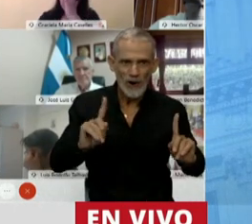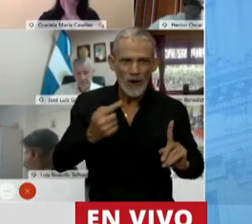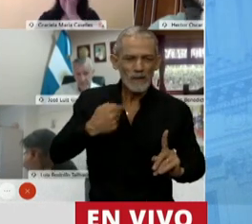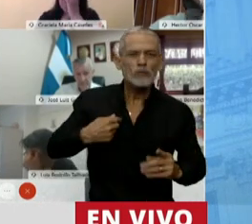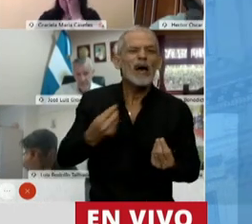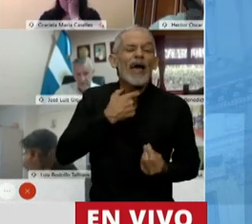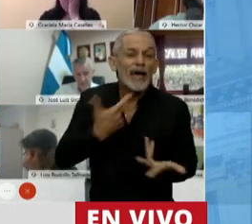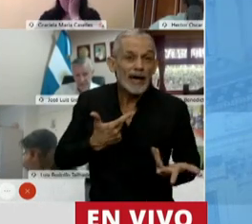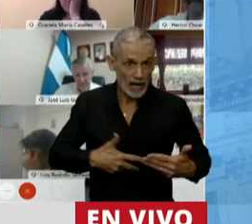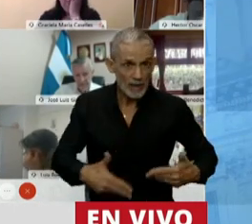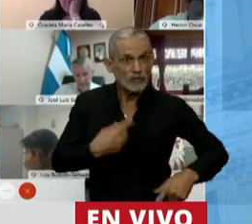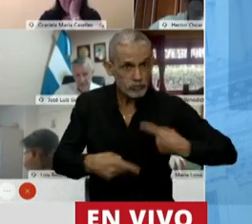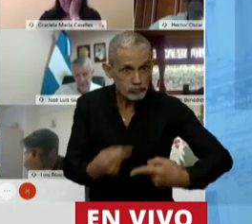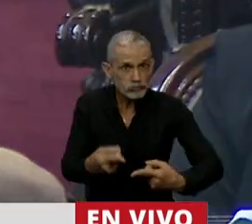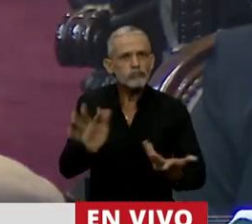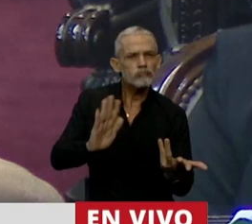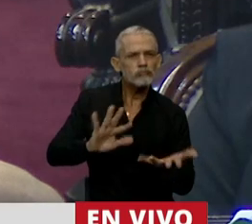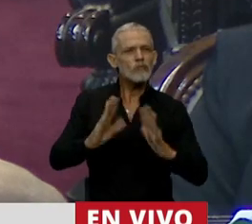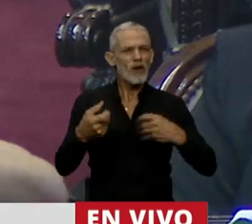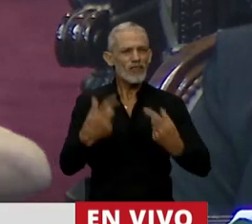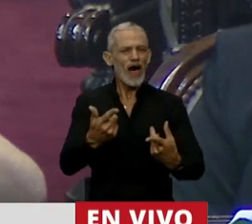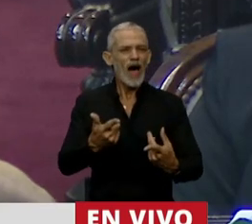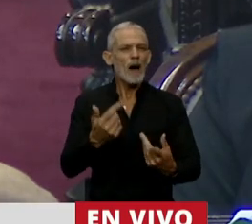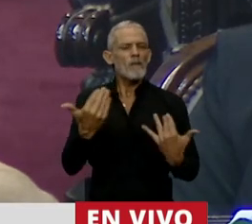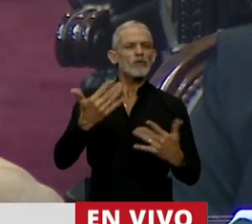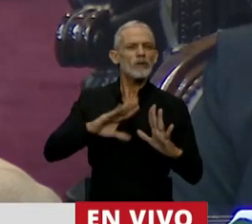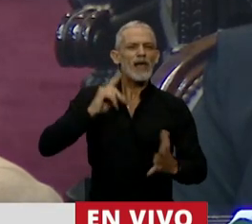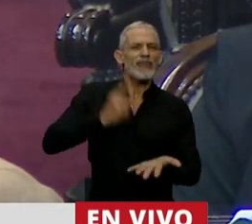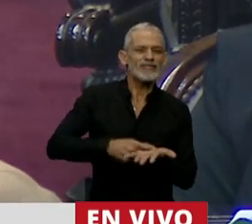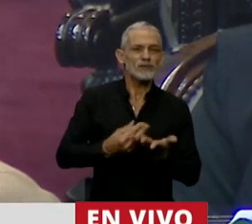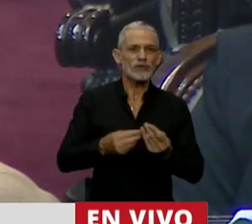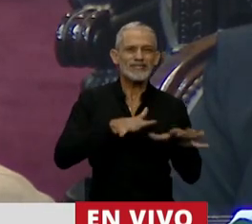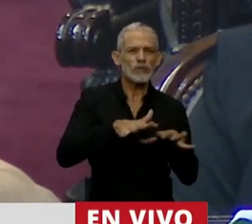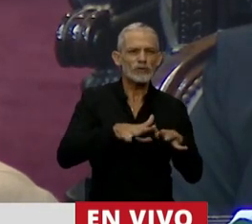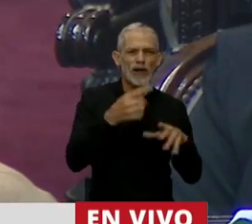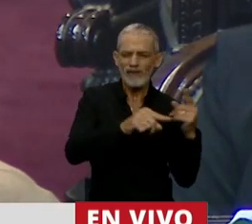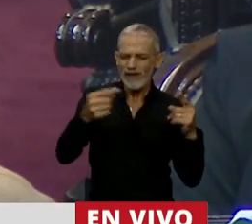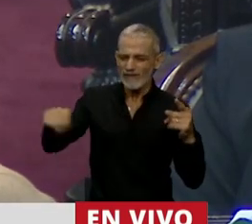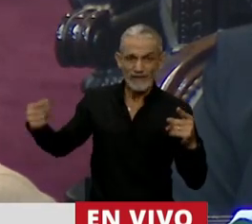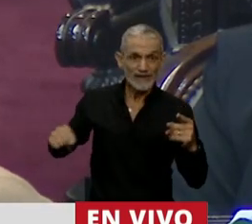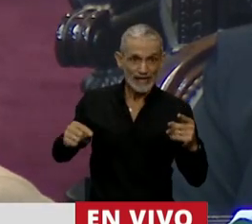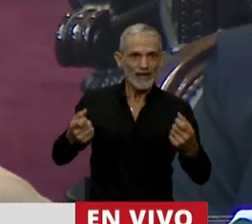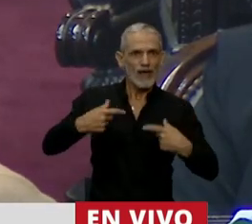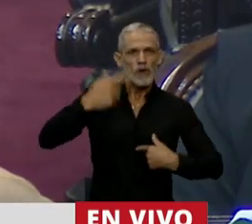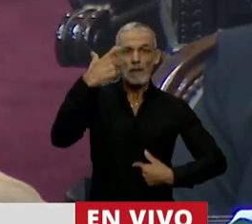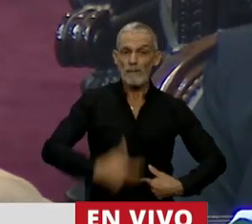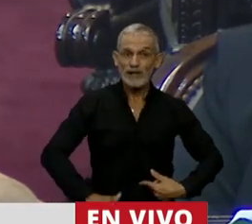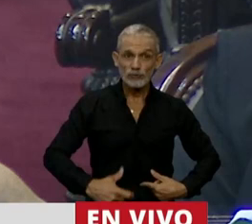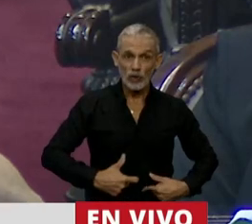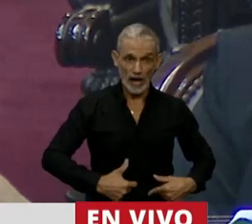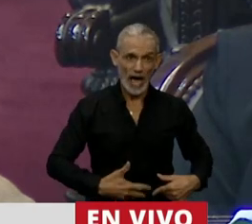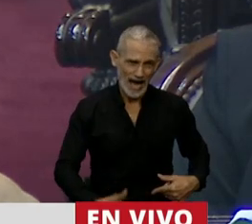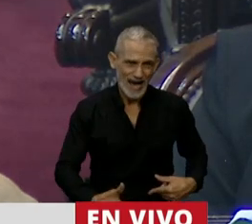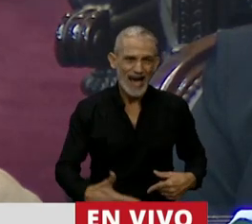en términos de soberanía, en términos de poder pensar cuáles son las distintas situaciones que hacen que una persona con capacidad de gestar